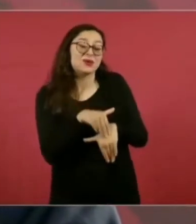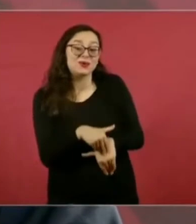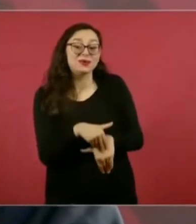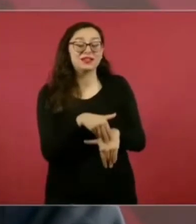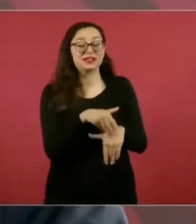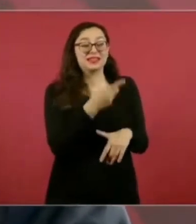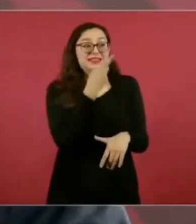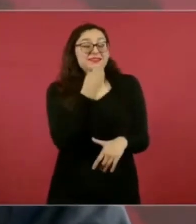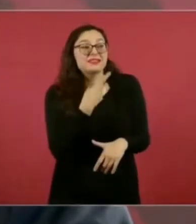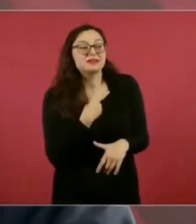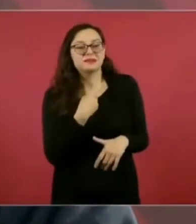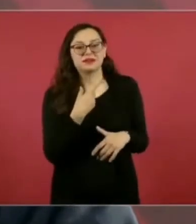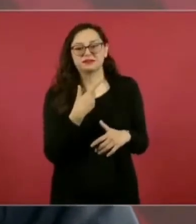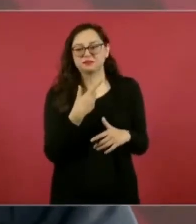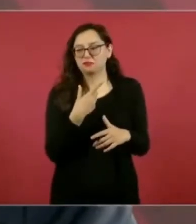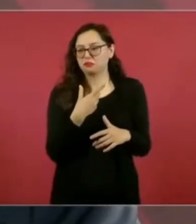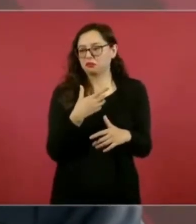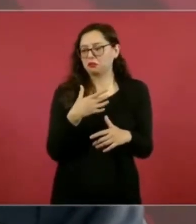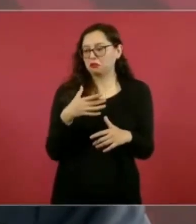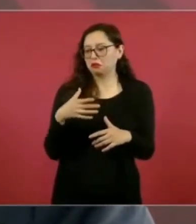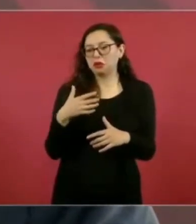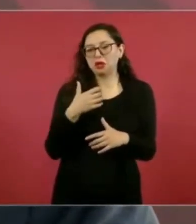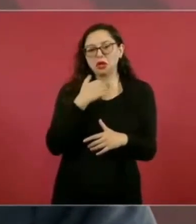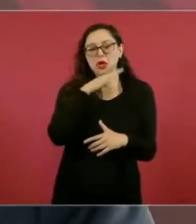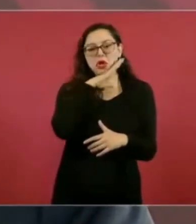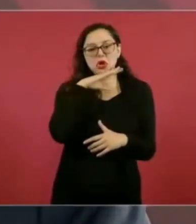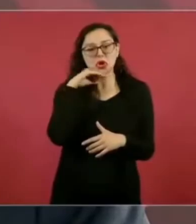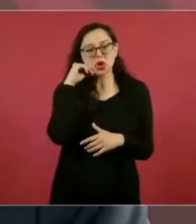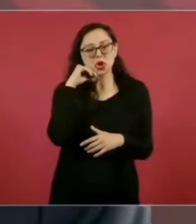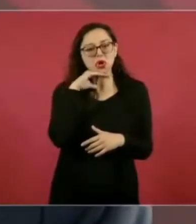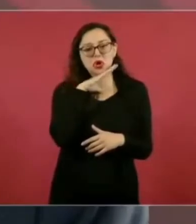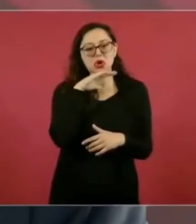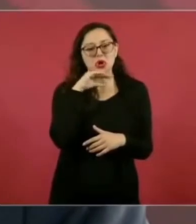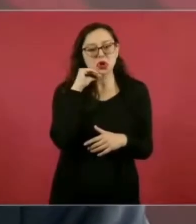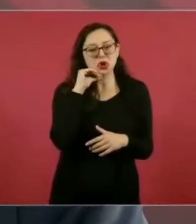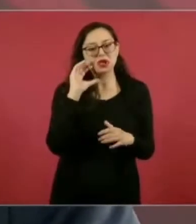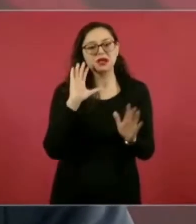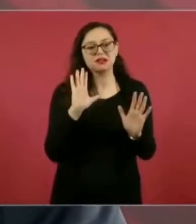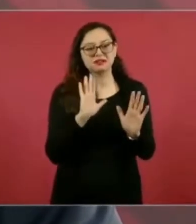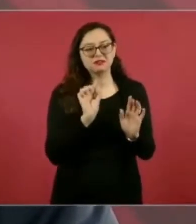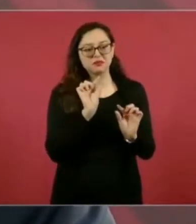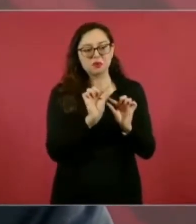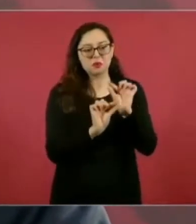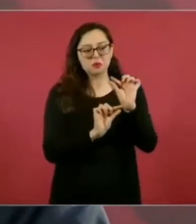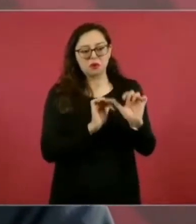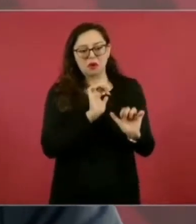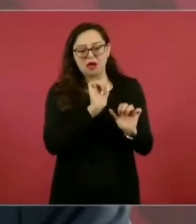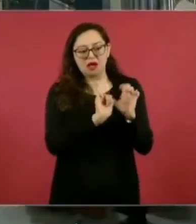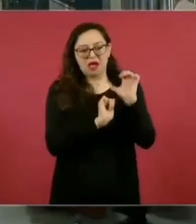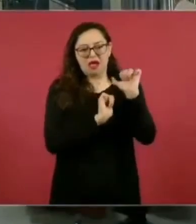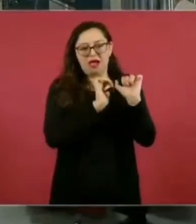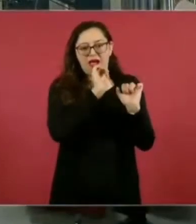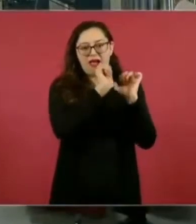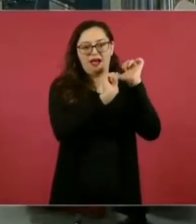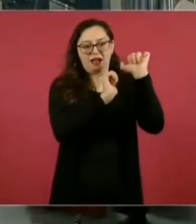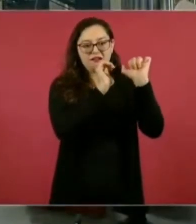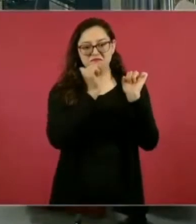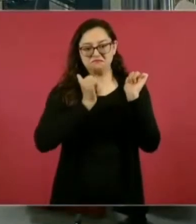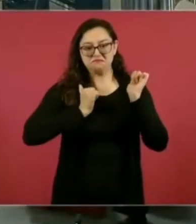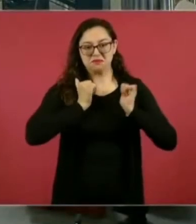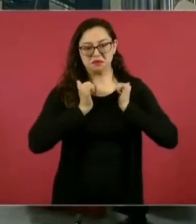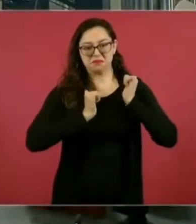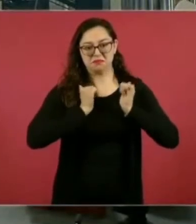mediante la ambisponería y el arribismo.